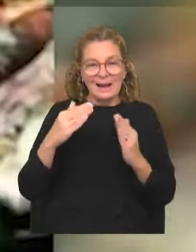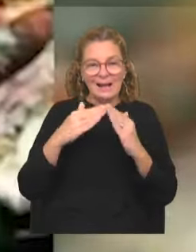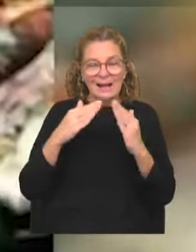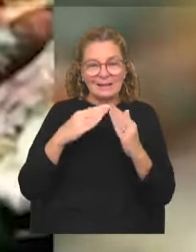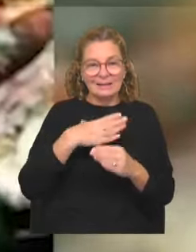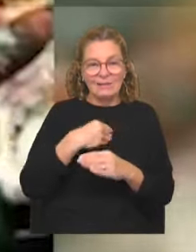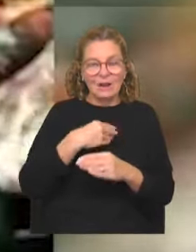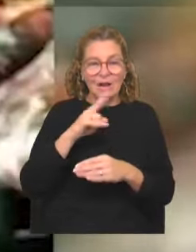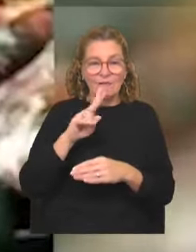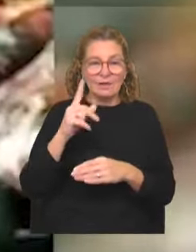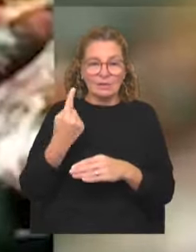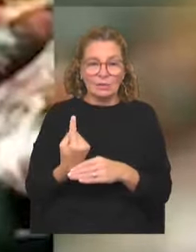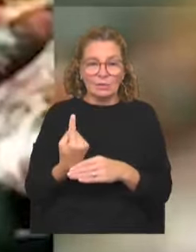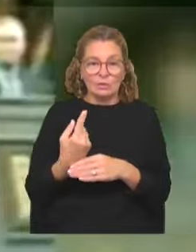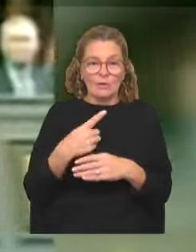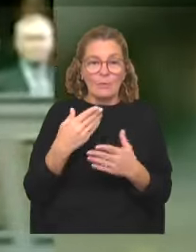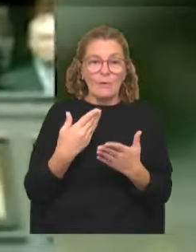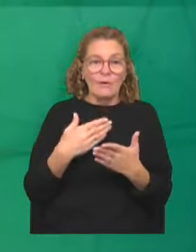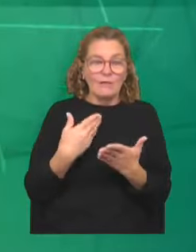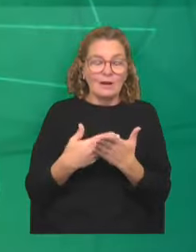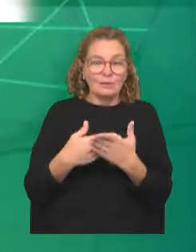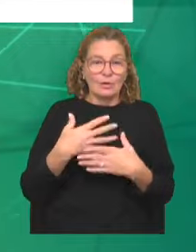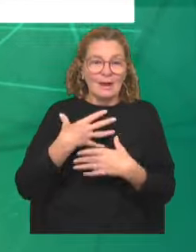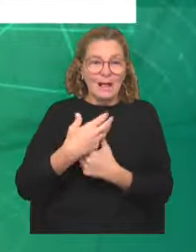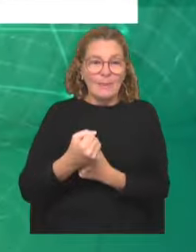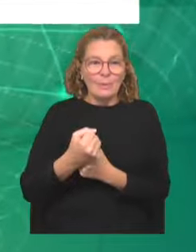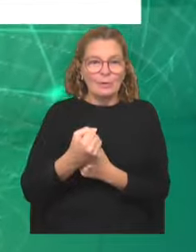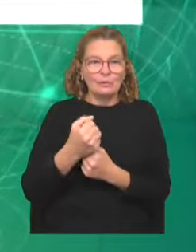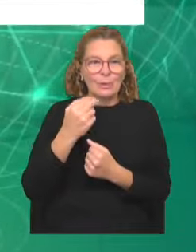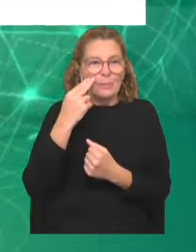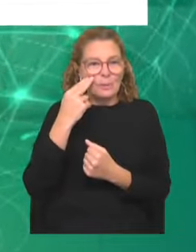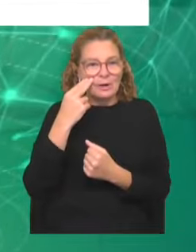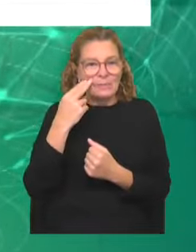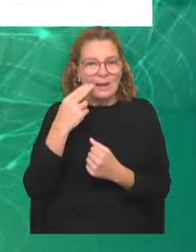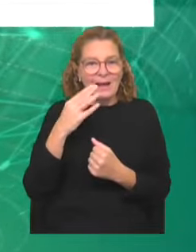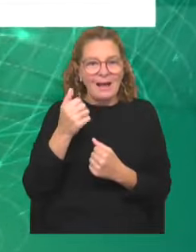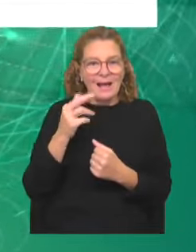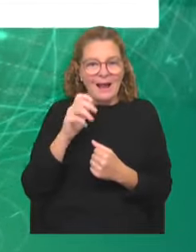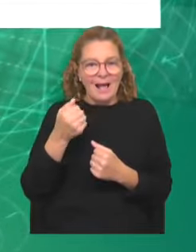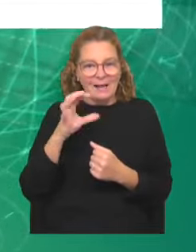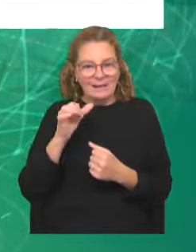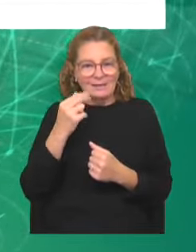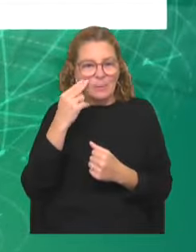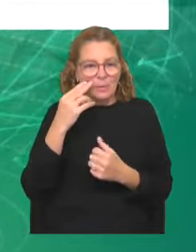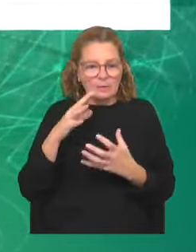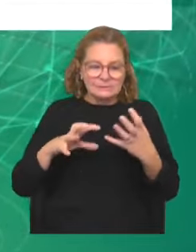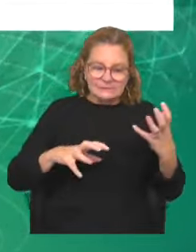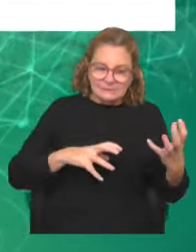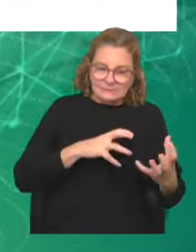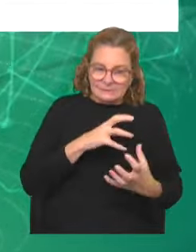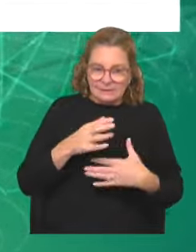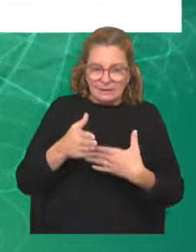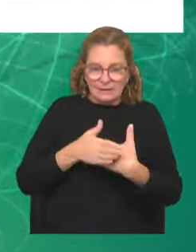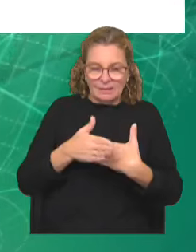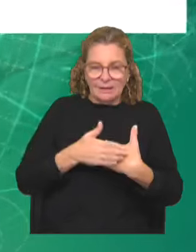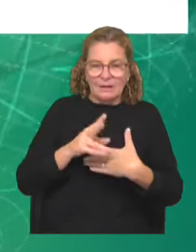en 2021, Guaidó perdió el apoyo externo. Si bien la presión de Washington sobre Caracas disminuyó, la tensión aumenta a medida que se acerca